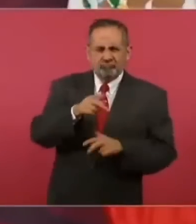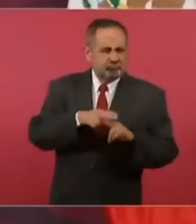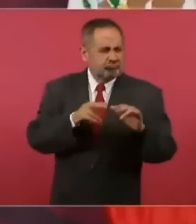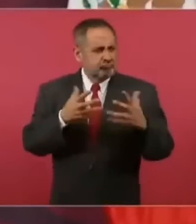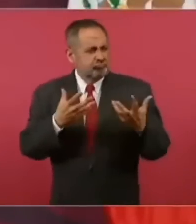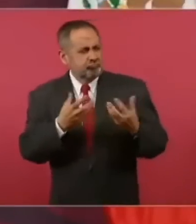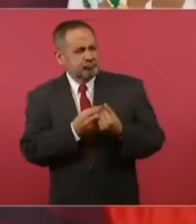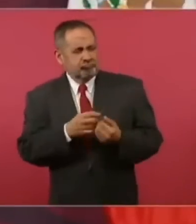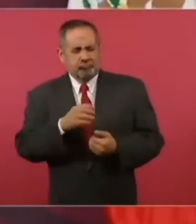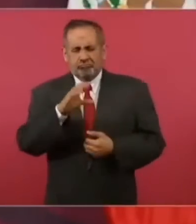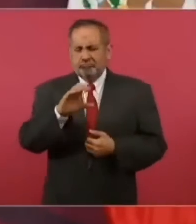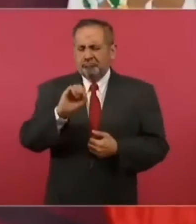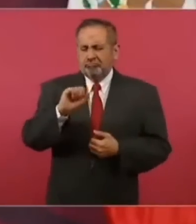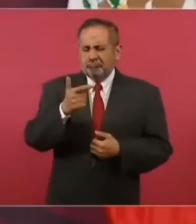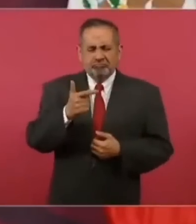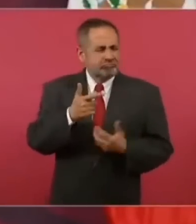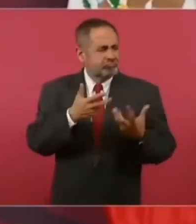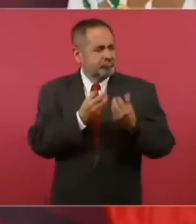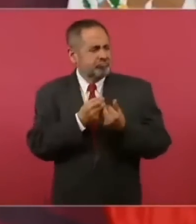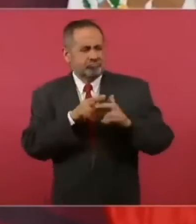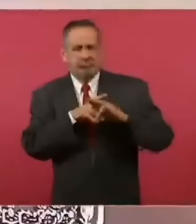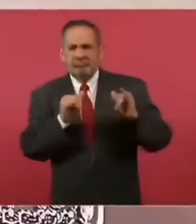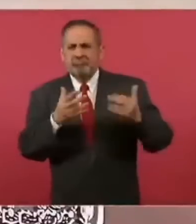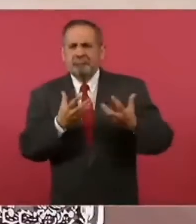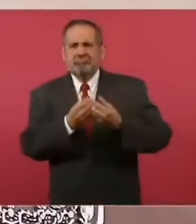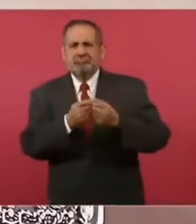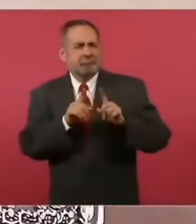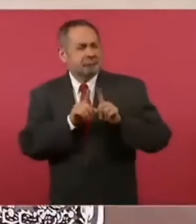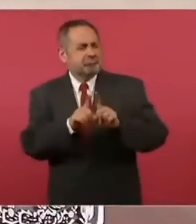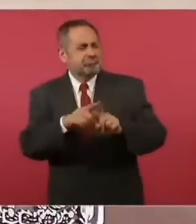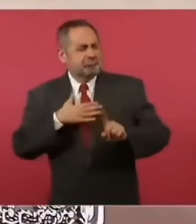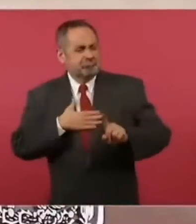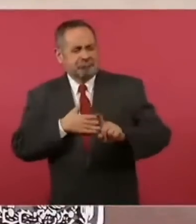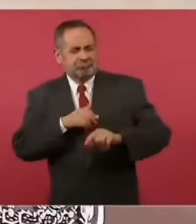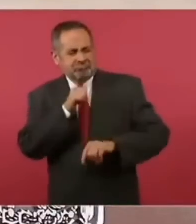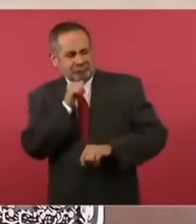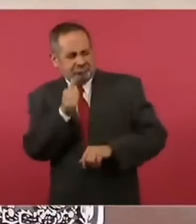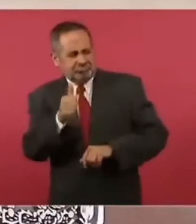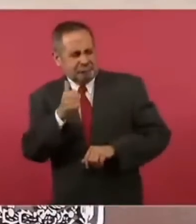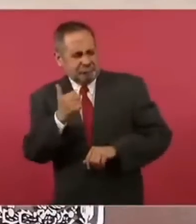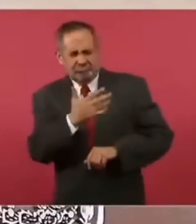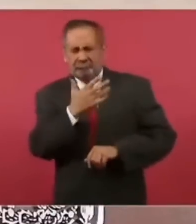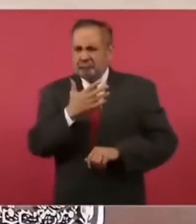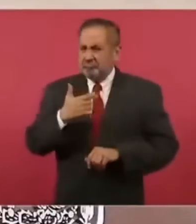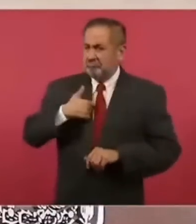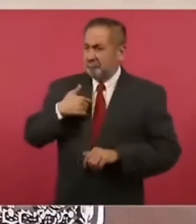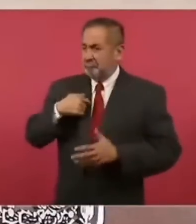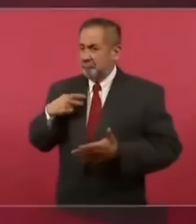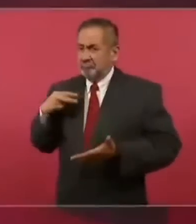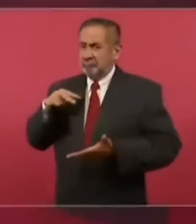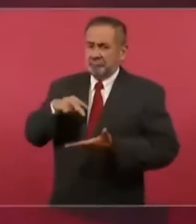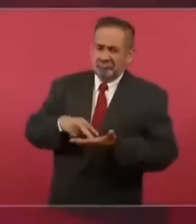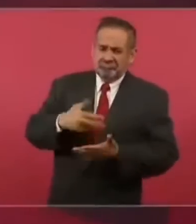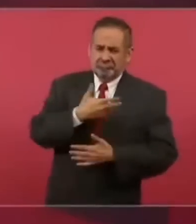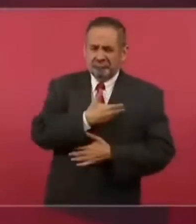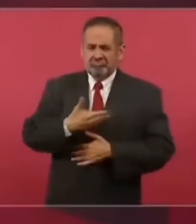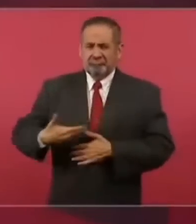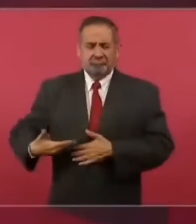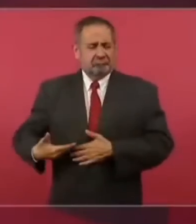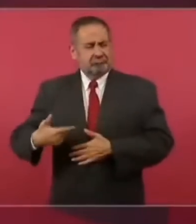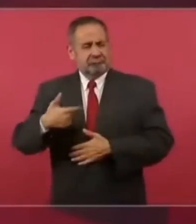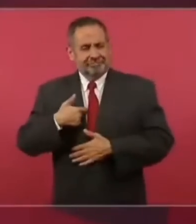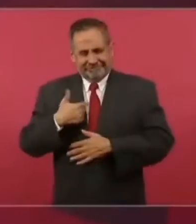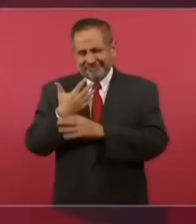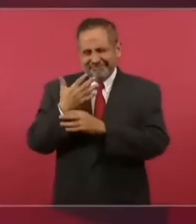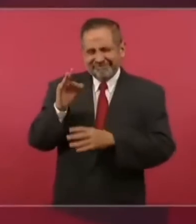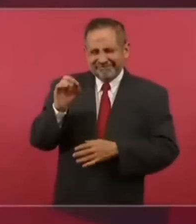y cuando yo llegue a la presidencia